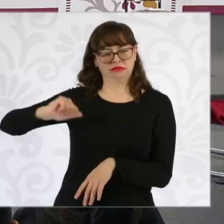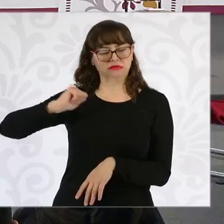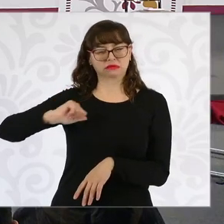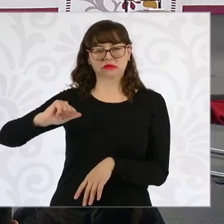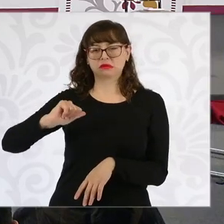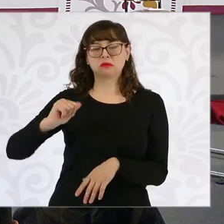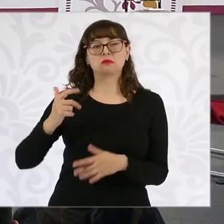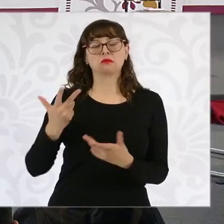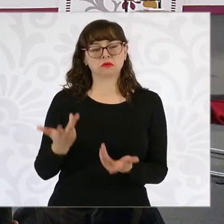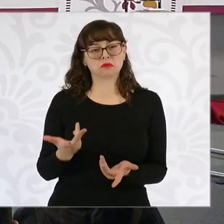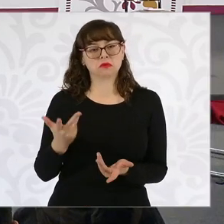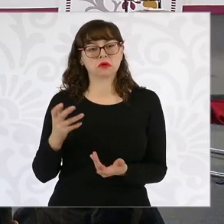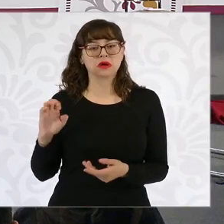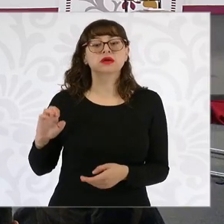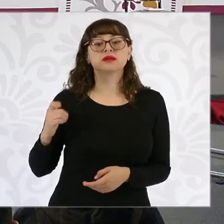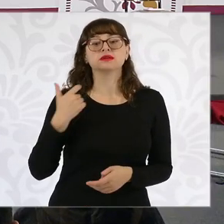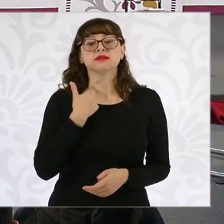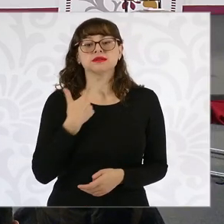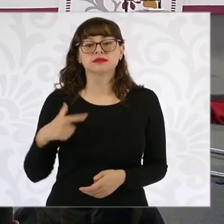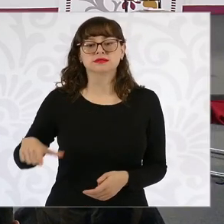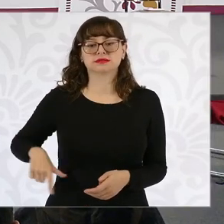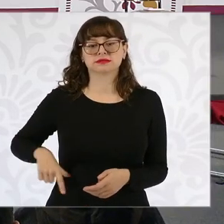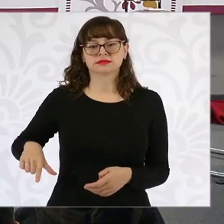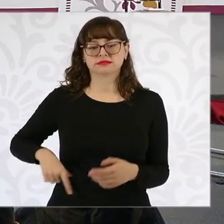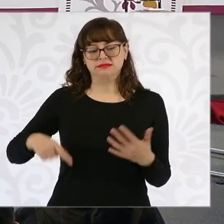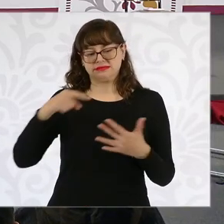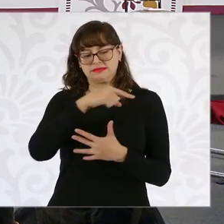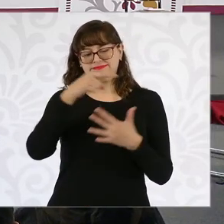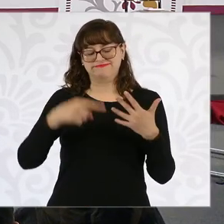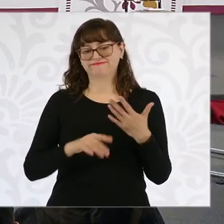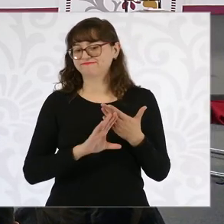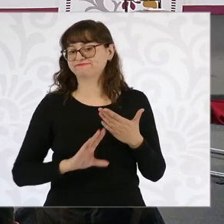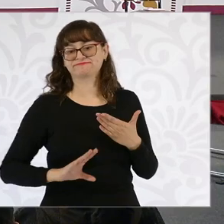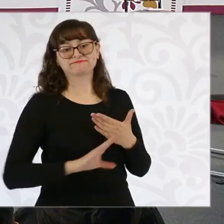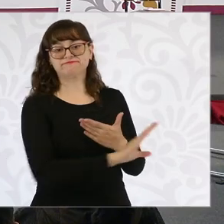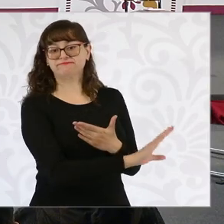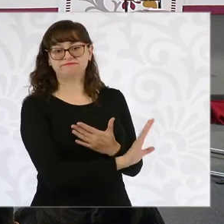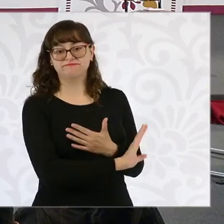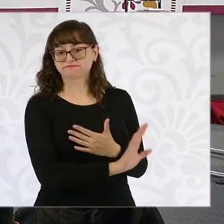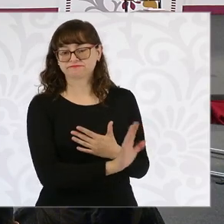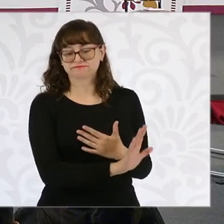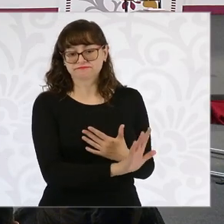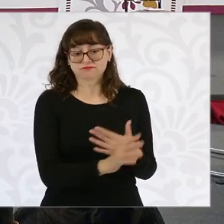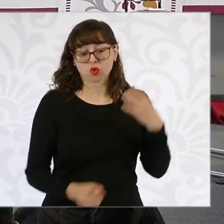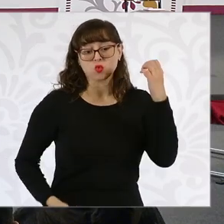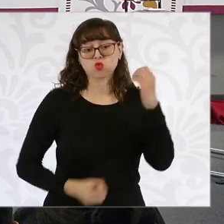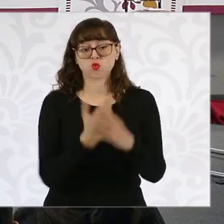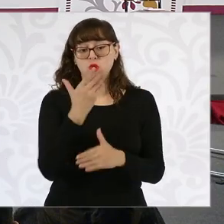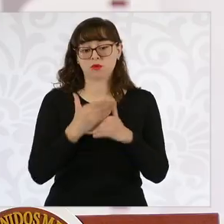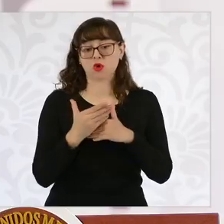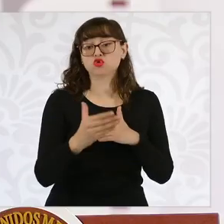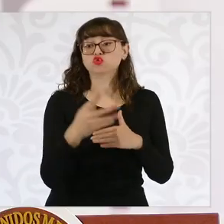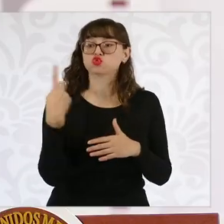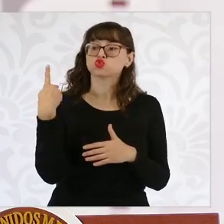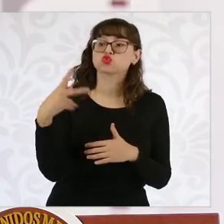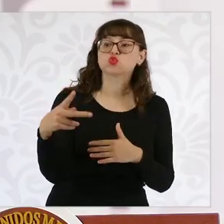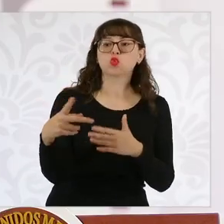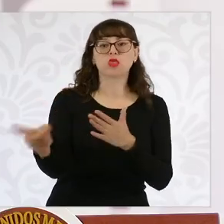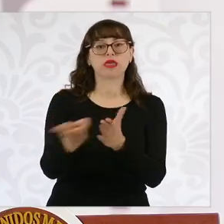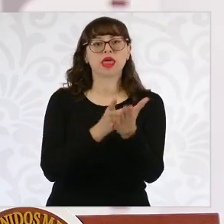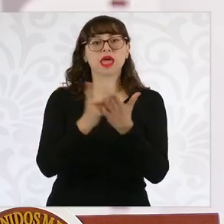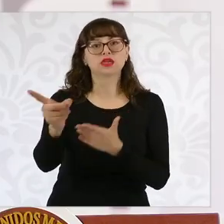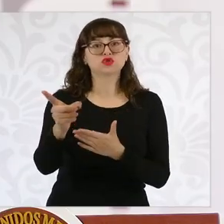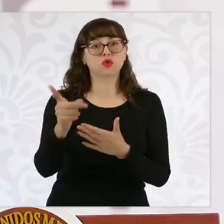los gobiernos anteriores y ya las personas están empoderadas conociendo que es un derecho lo que hoy